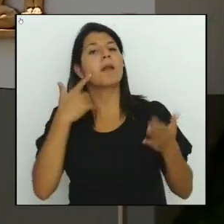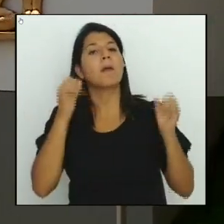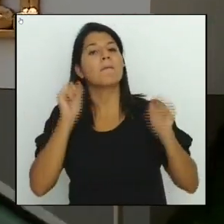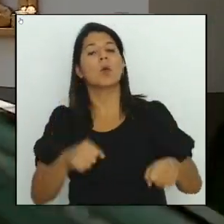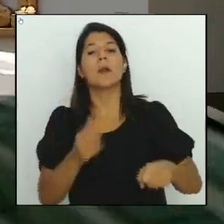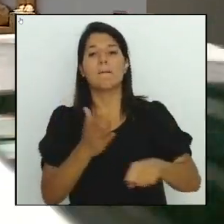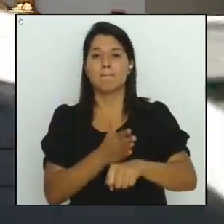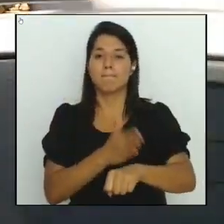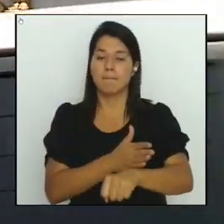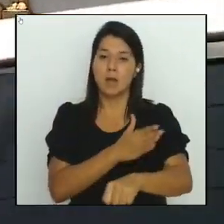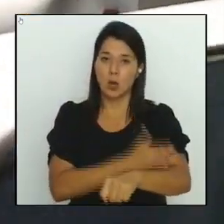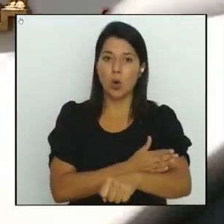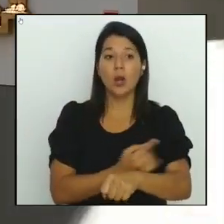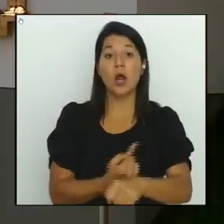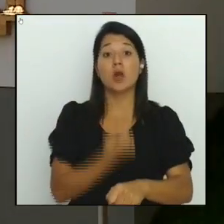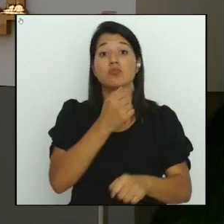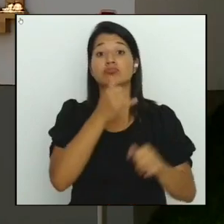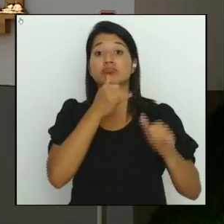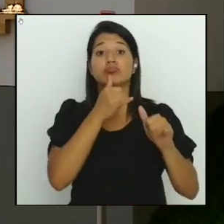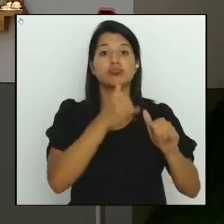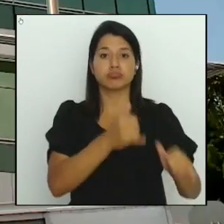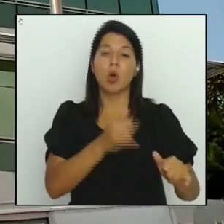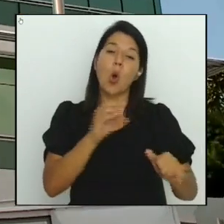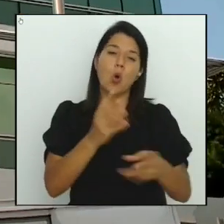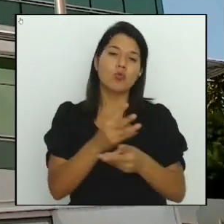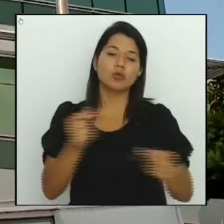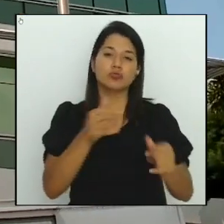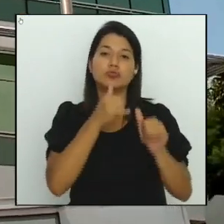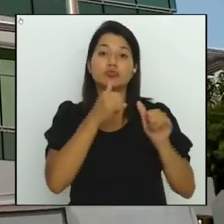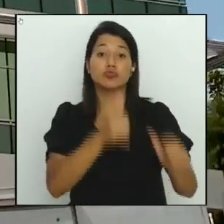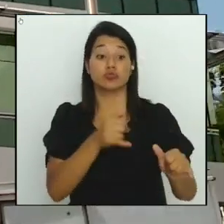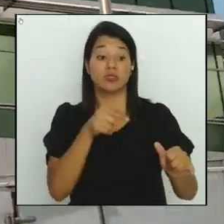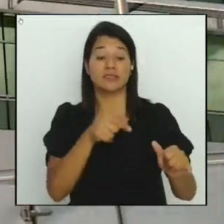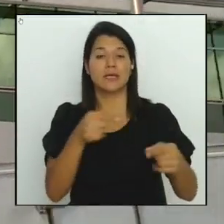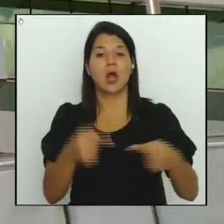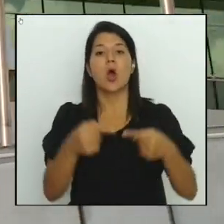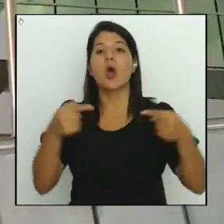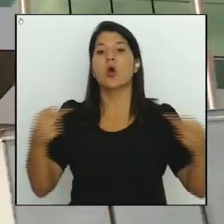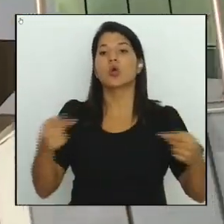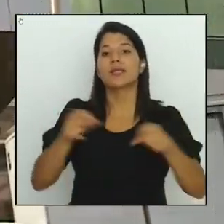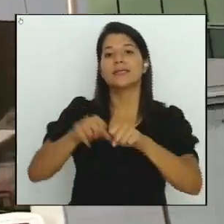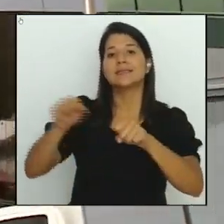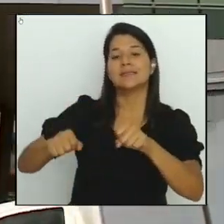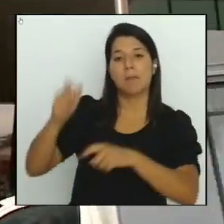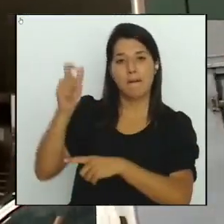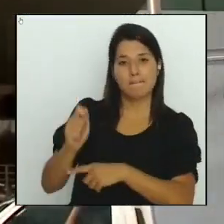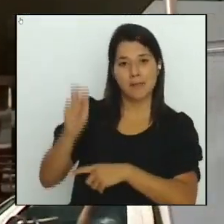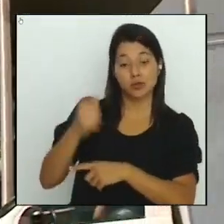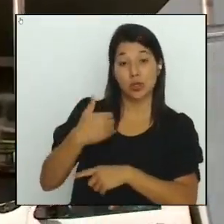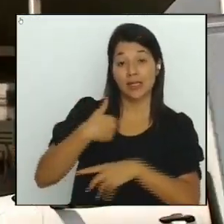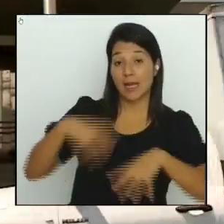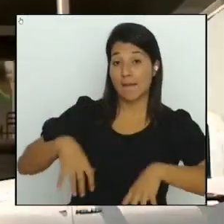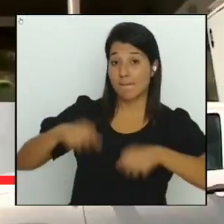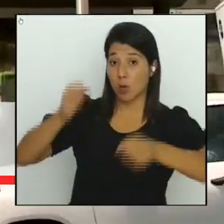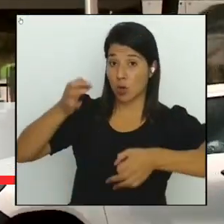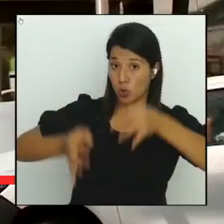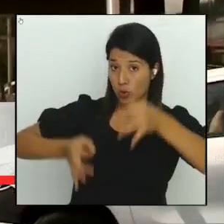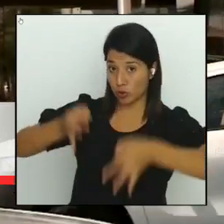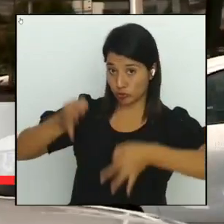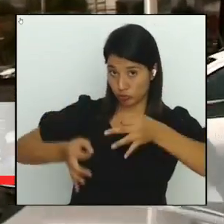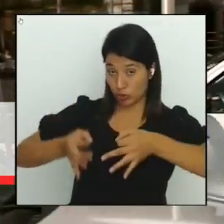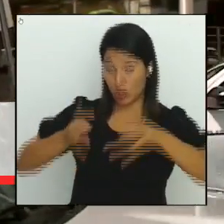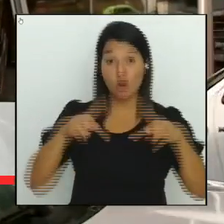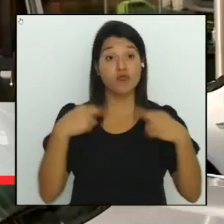inconstitucionalidad contra una reforma al régimen de pensiones del Poder Judicial. La vista oral se hará a partir